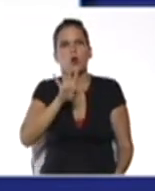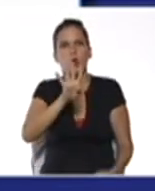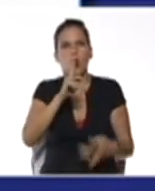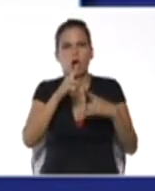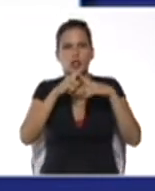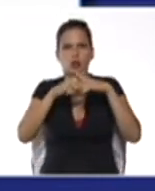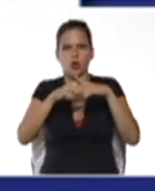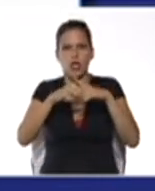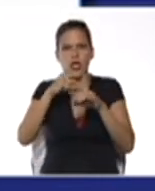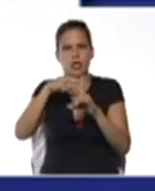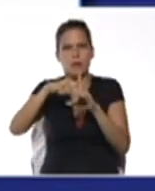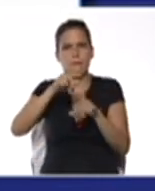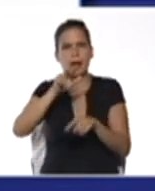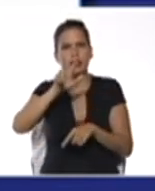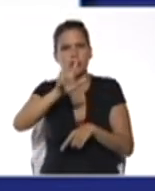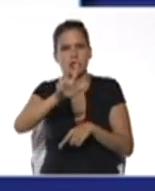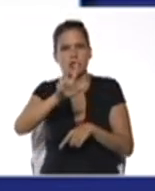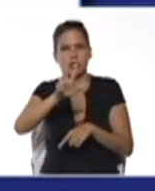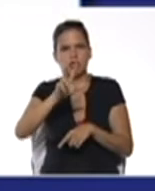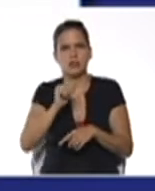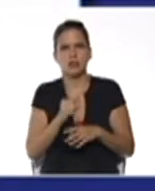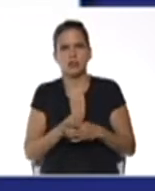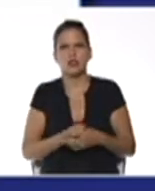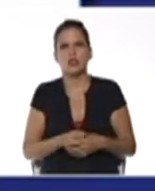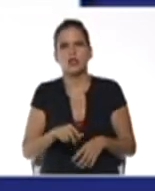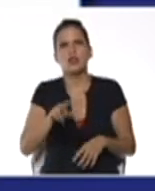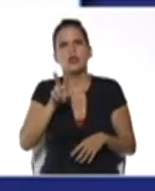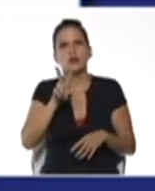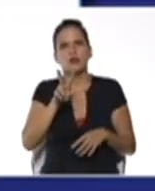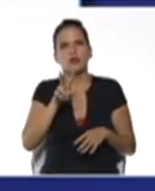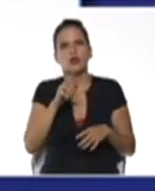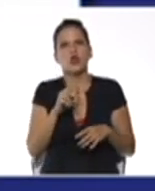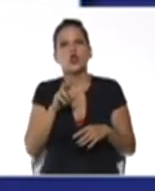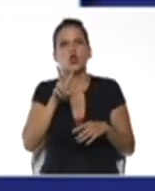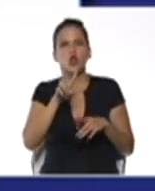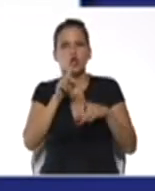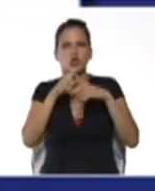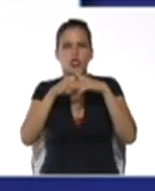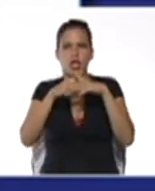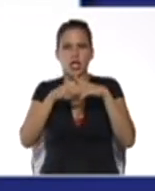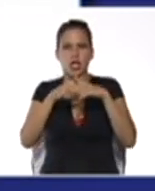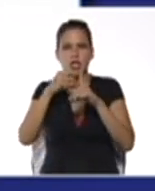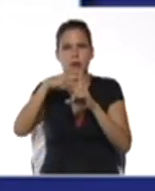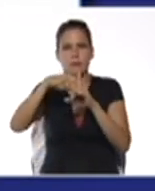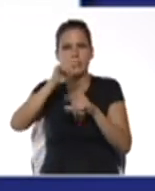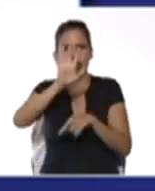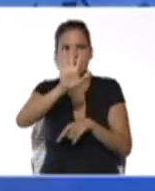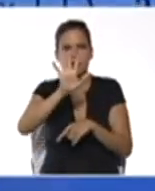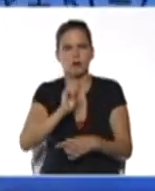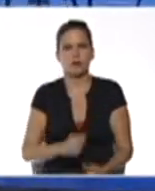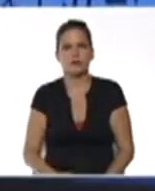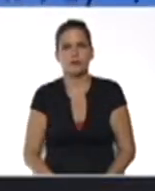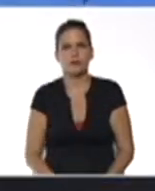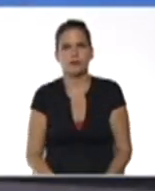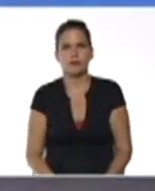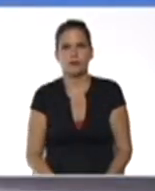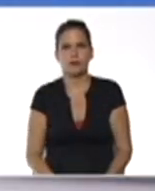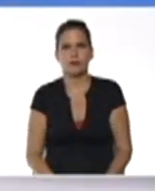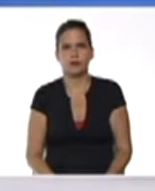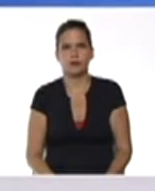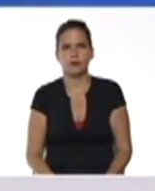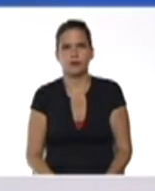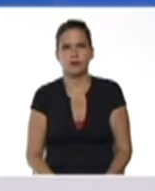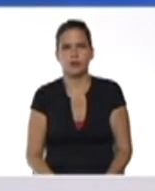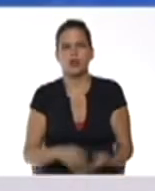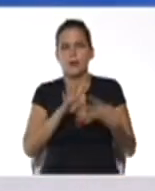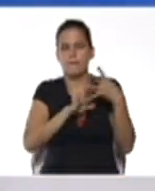4 por x más 3, y el segundo es 2 por x más 5. Continuemos con